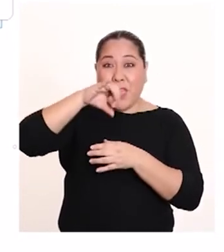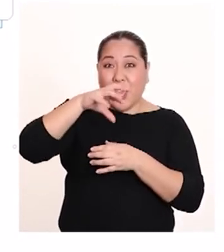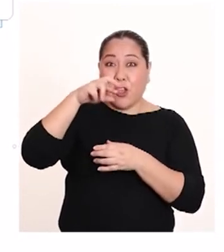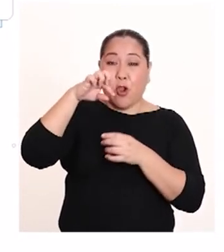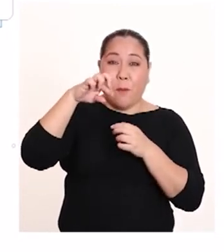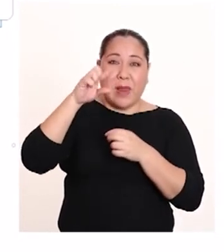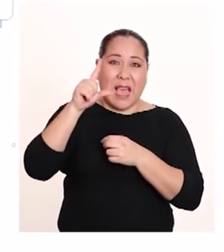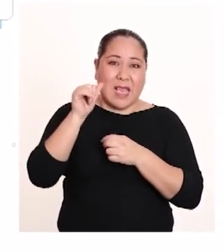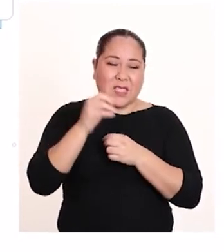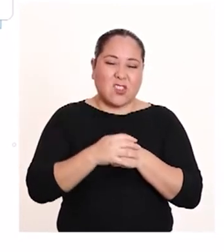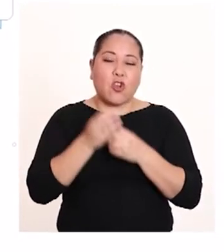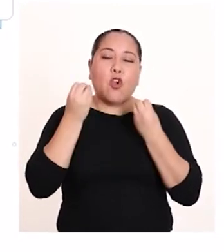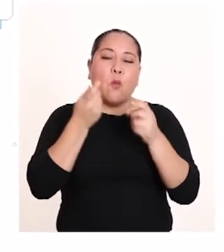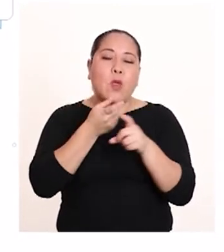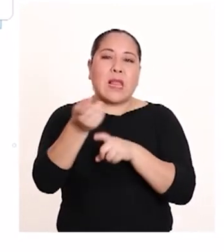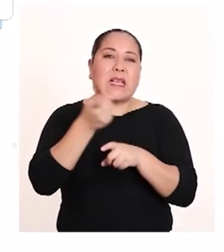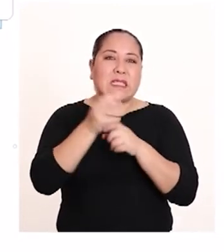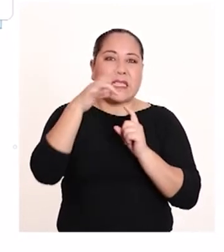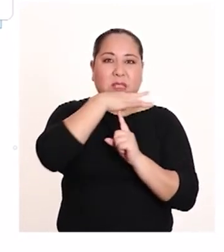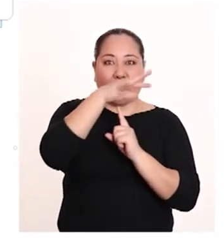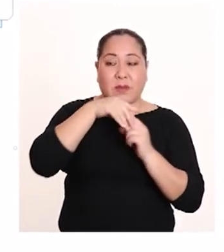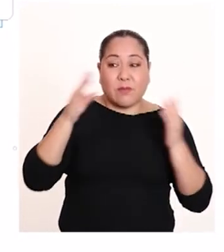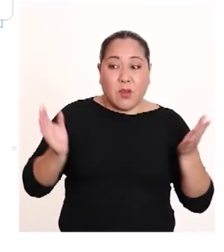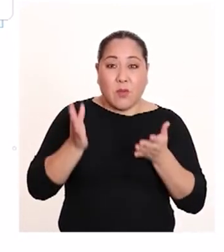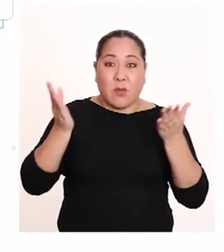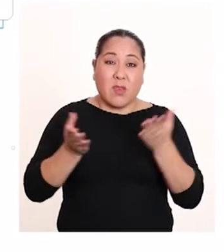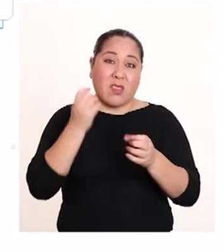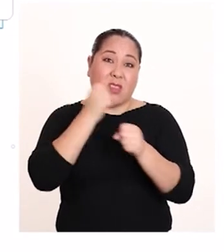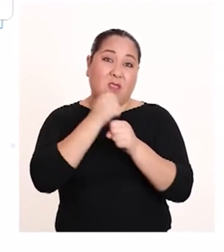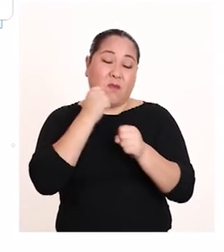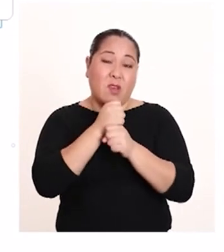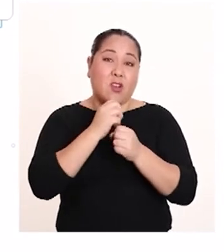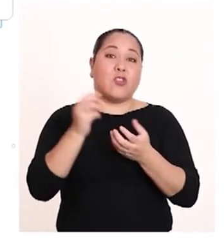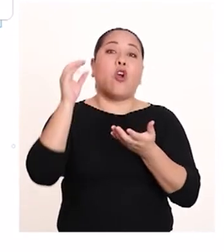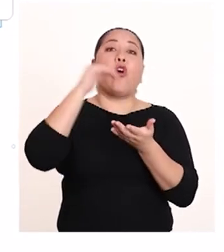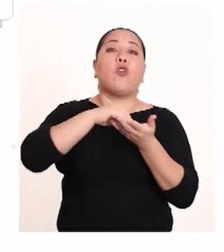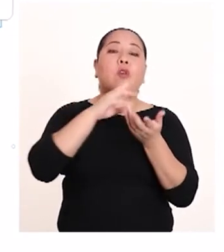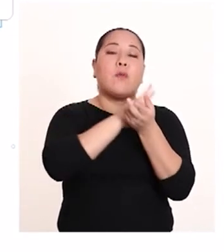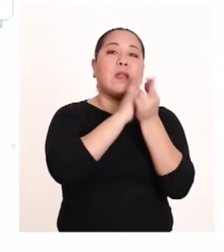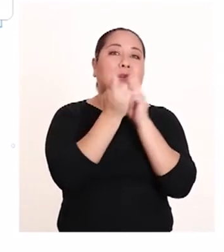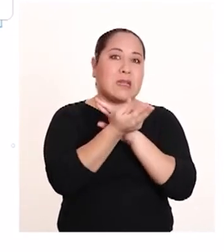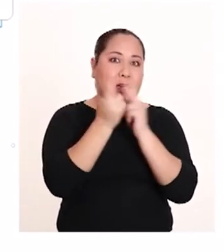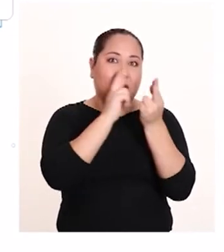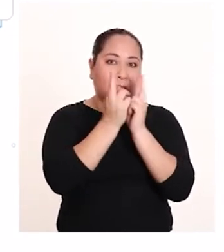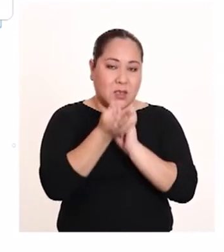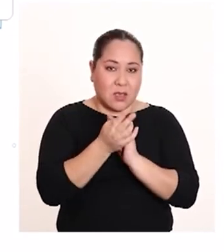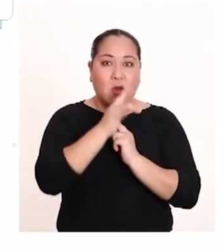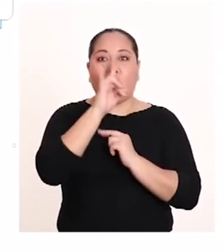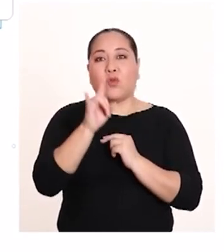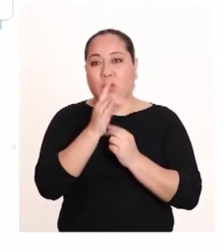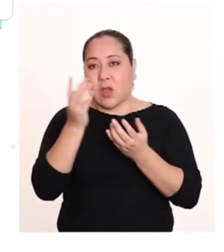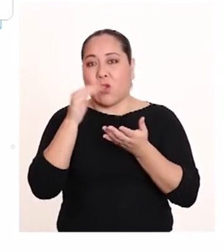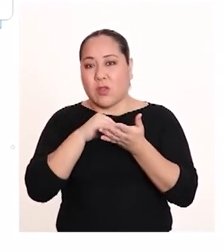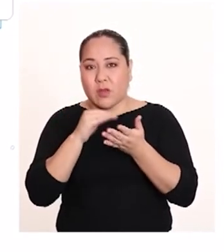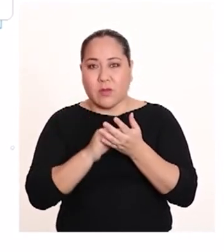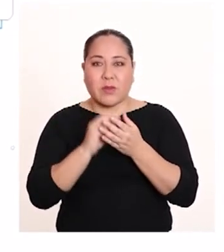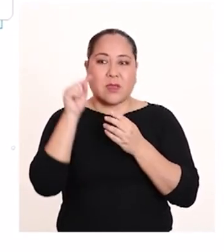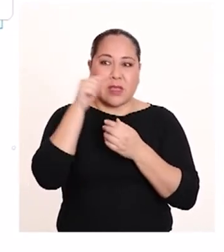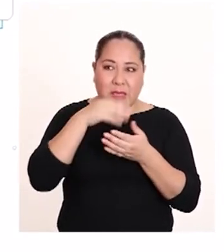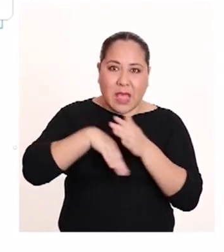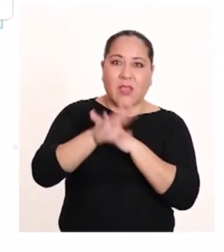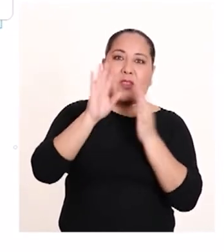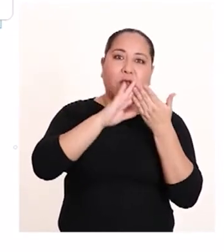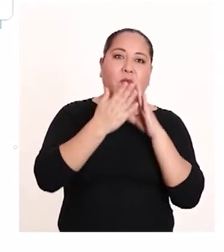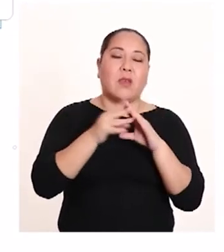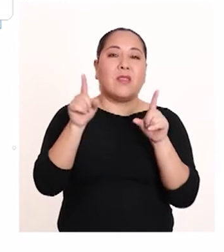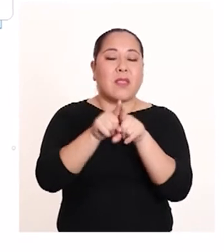efecto en los ecosistemas, lo que permite promover acciones de reutilización, reciclaje y reducción en la comunidad. Así